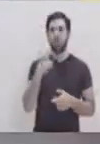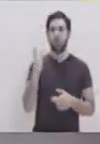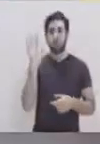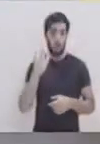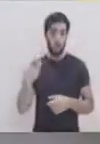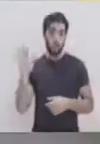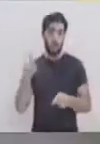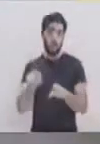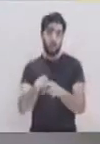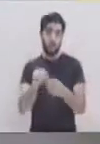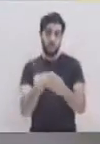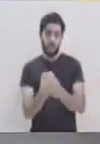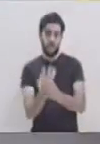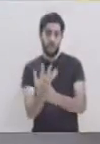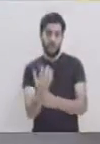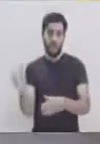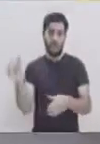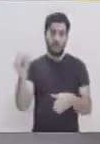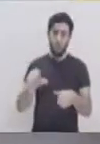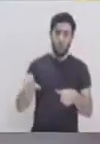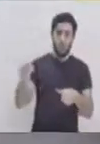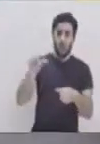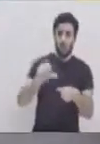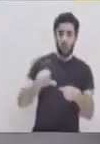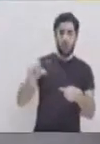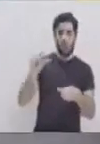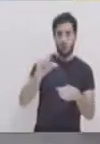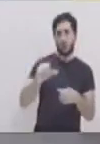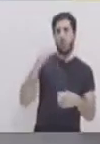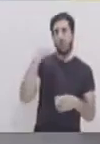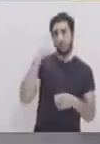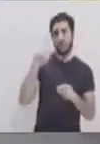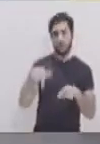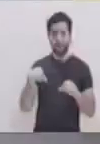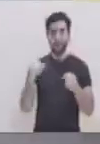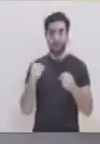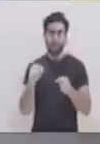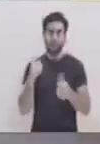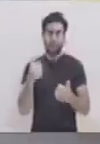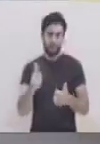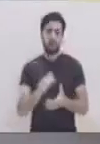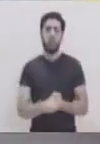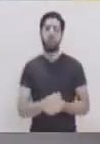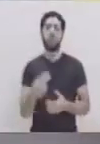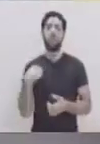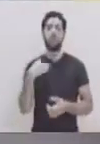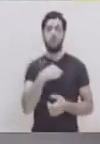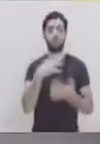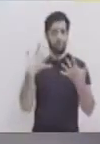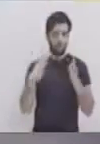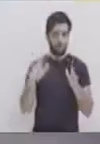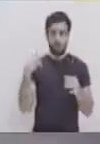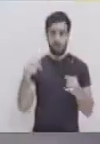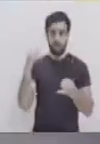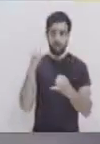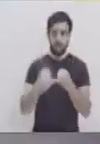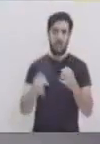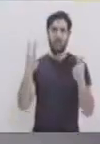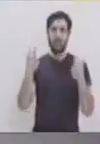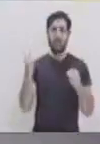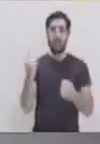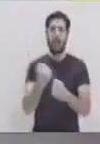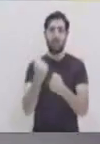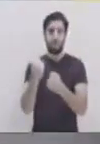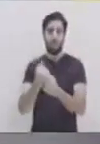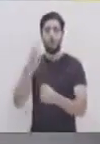usted dice, ¿verdad? Es una plantita que se va regando día con día y juntos, pues, salir adelante de esta situación. Muchísimas gracias, licenciada. Es así como